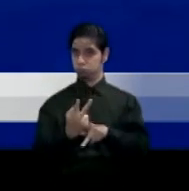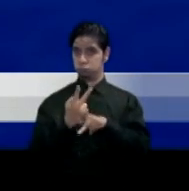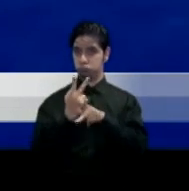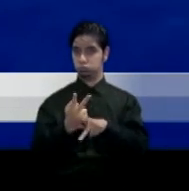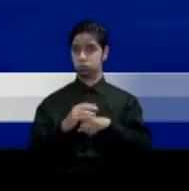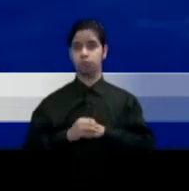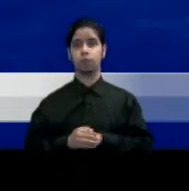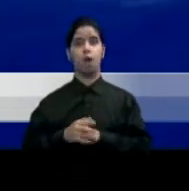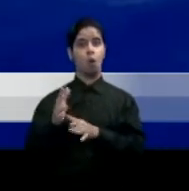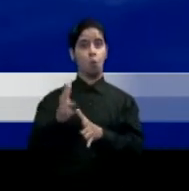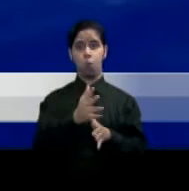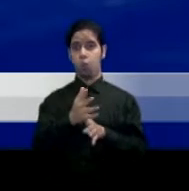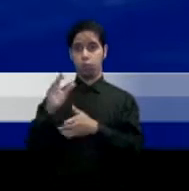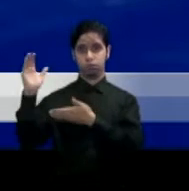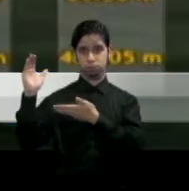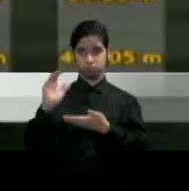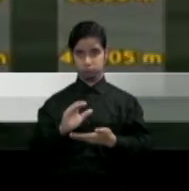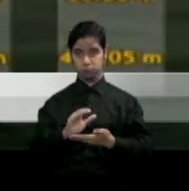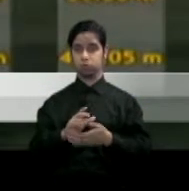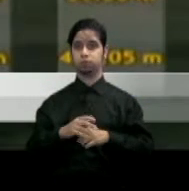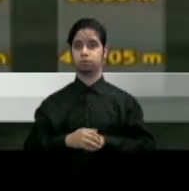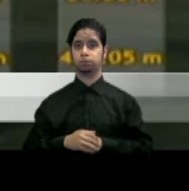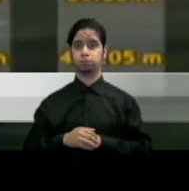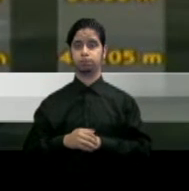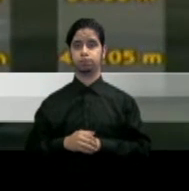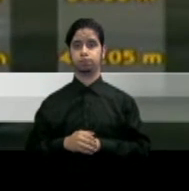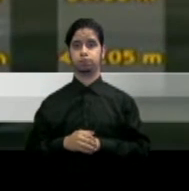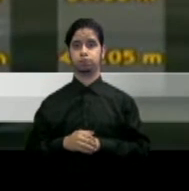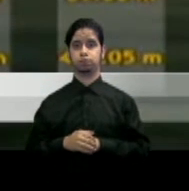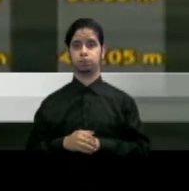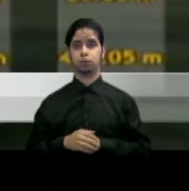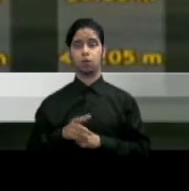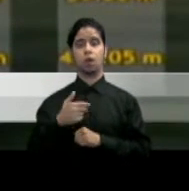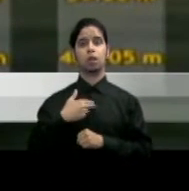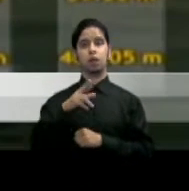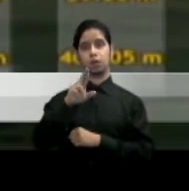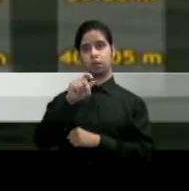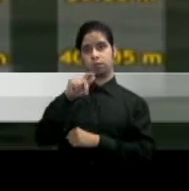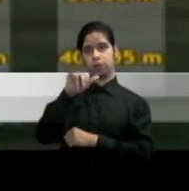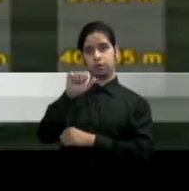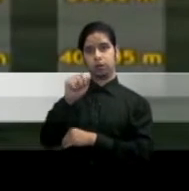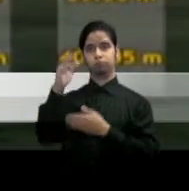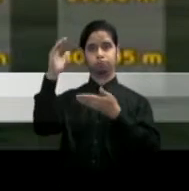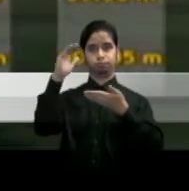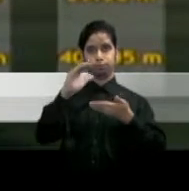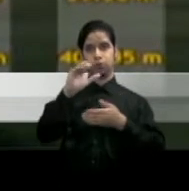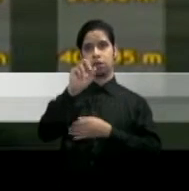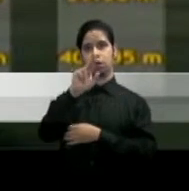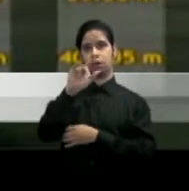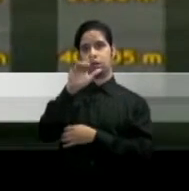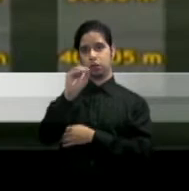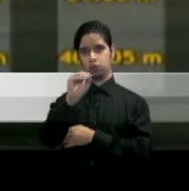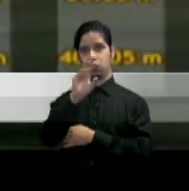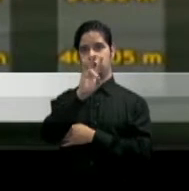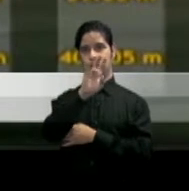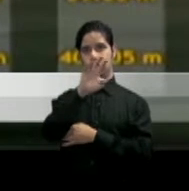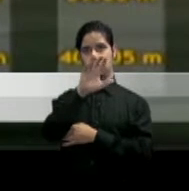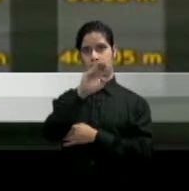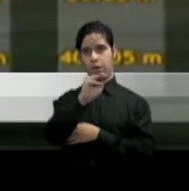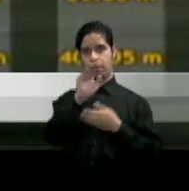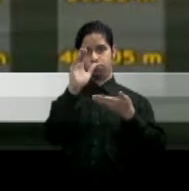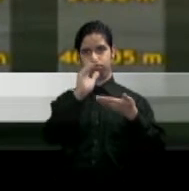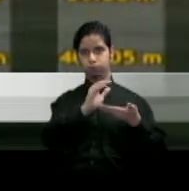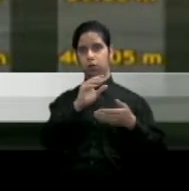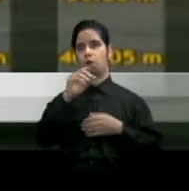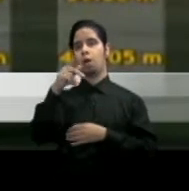que el viento disminuya en magnitud. Hoy, las represas registraron nuevamente disminución en sus niveles. Carraízo disminuyó 7 centímetros, La